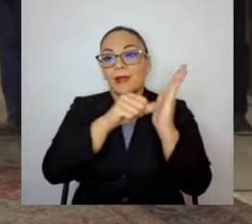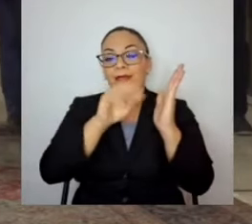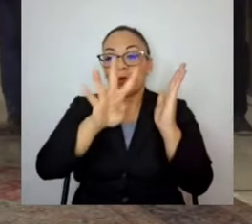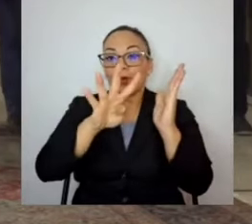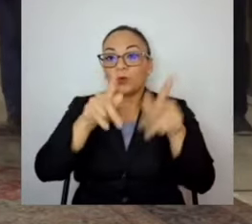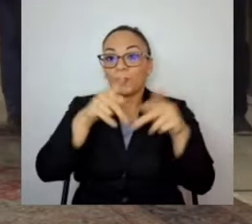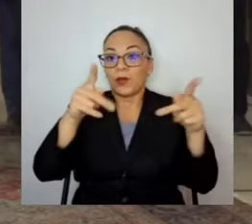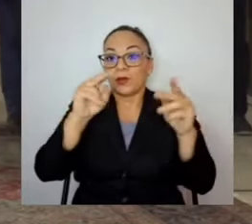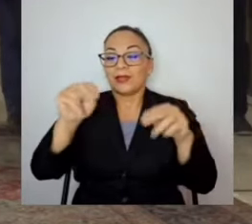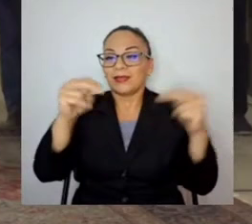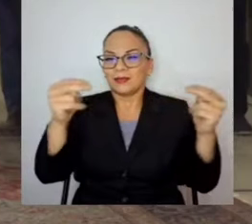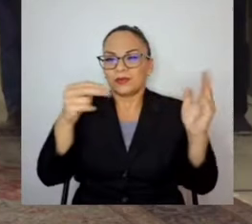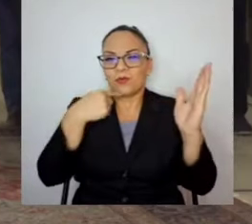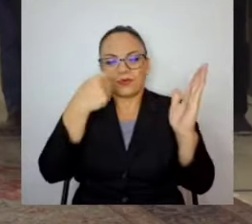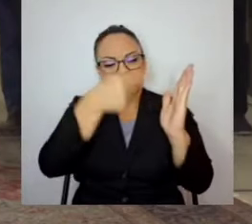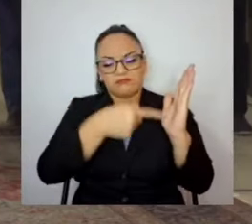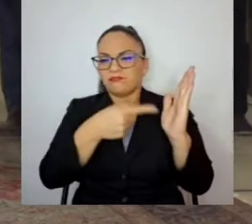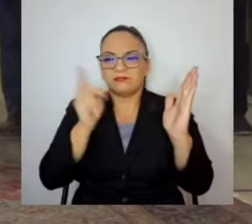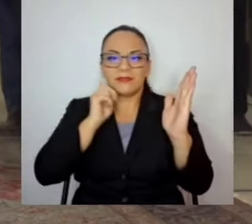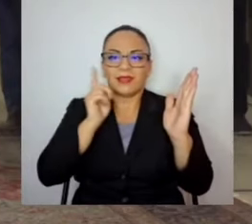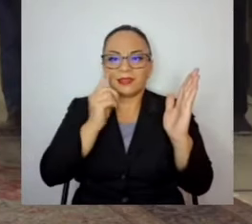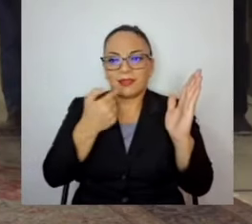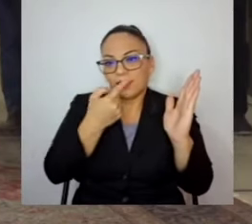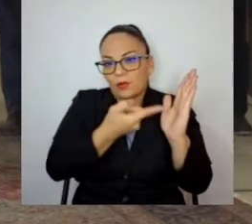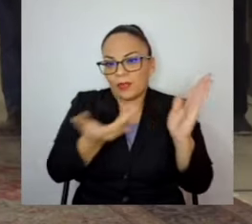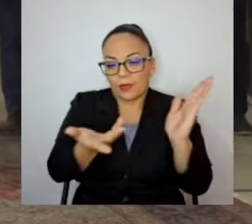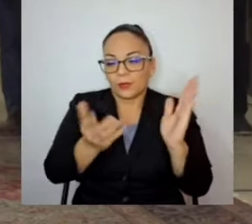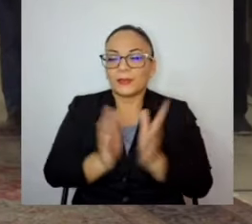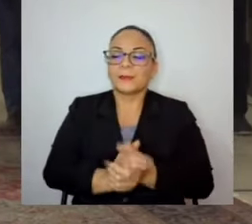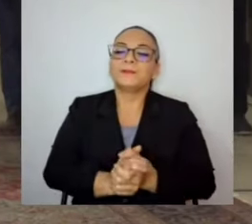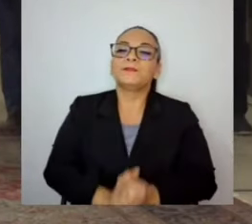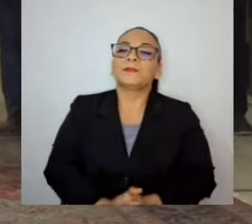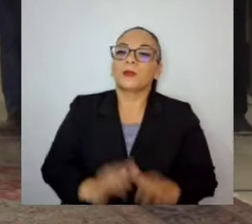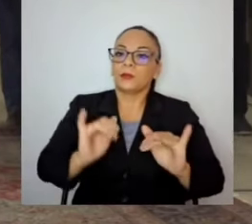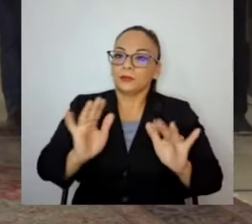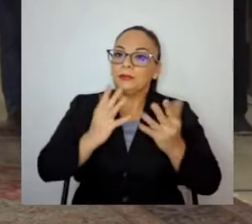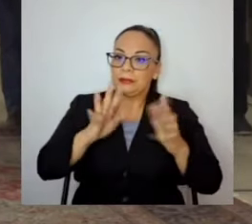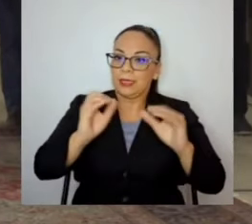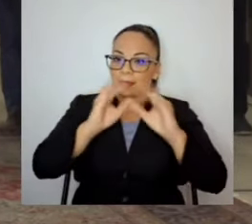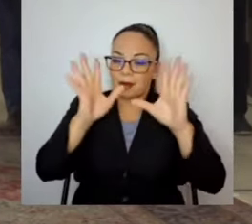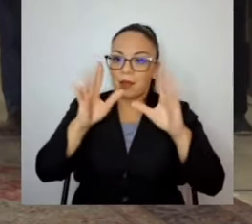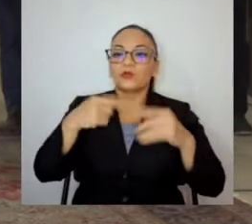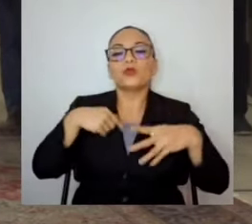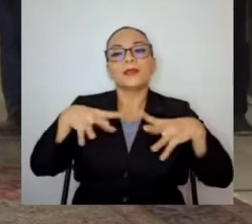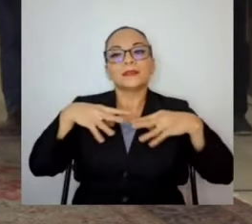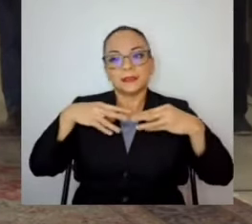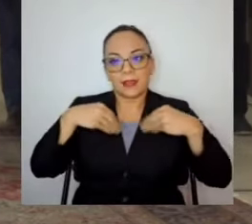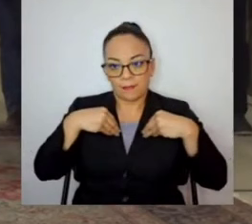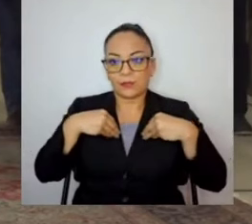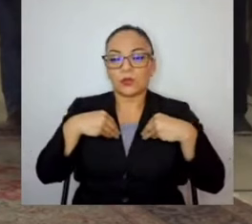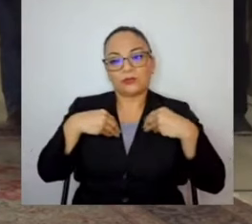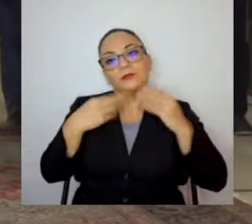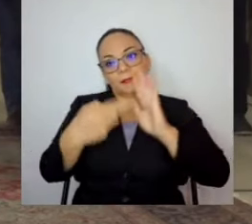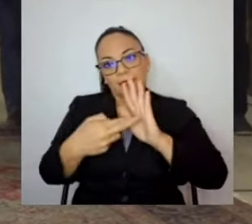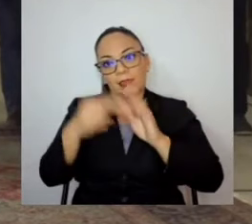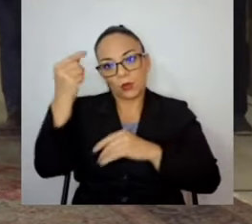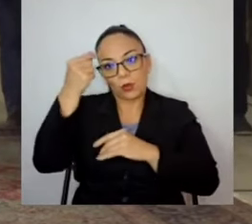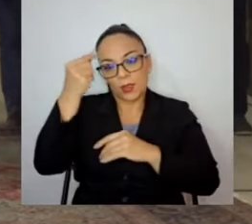es mentira. Una vez aclarado esto, reconozco en nombre del gobierno que hubo ese